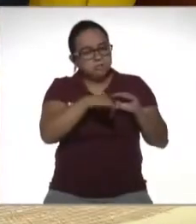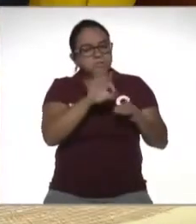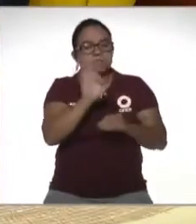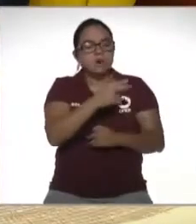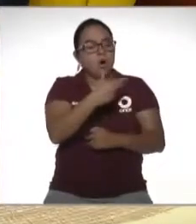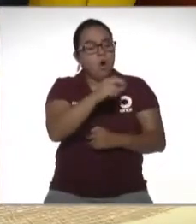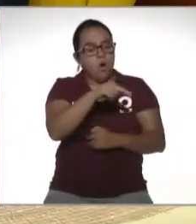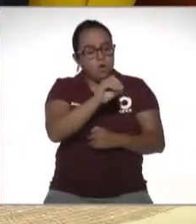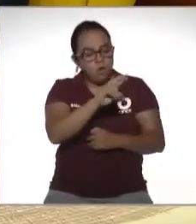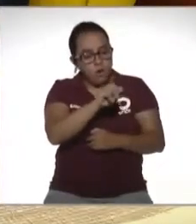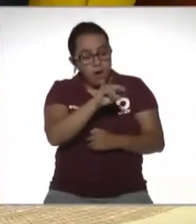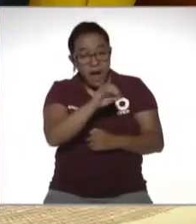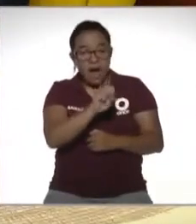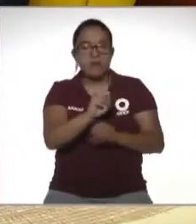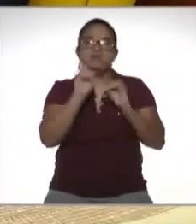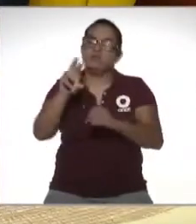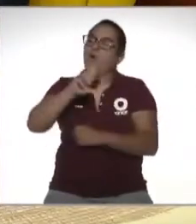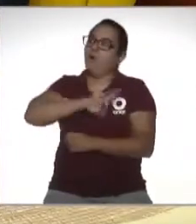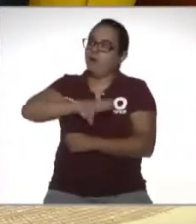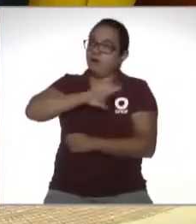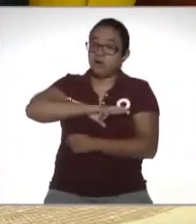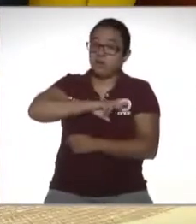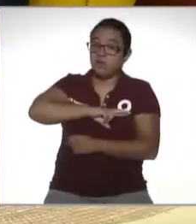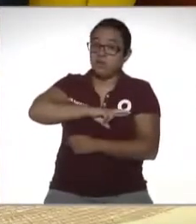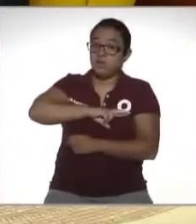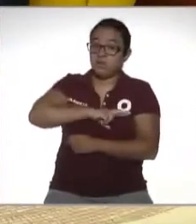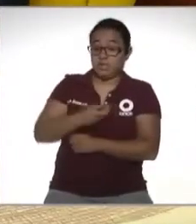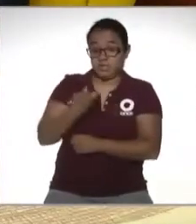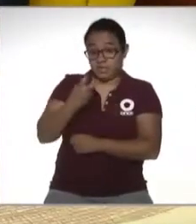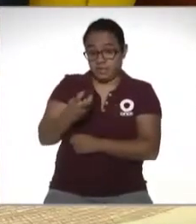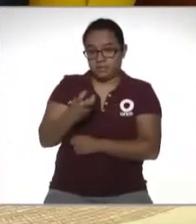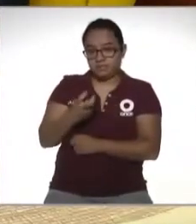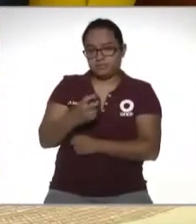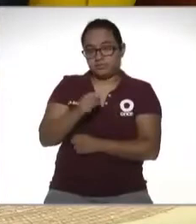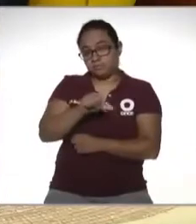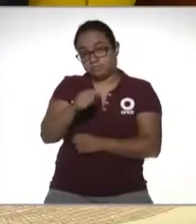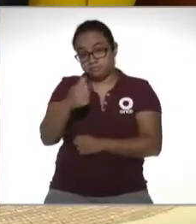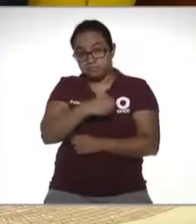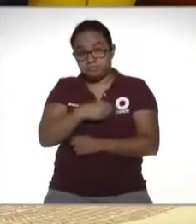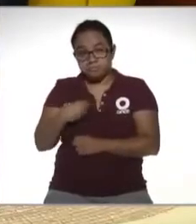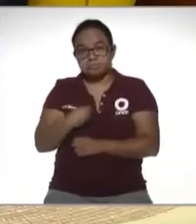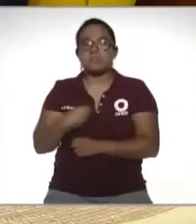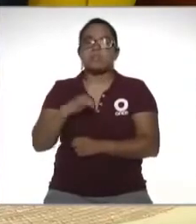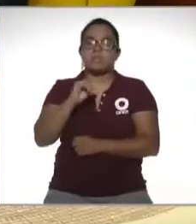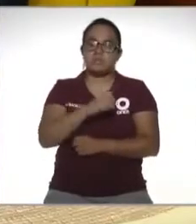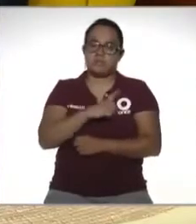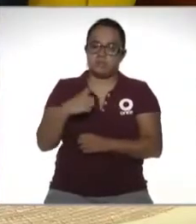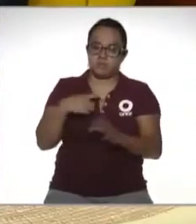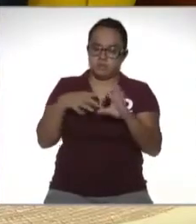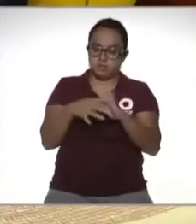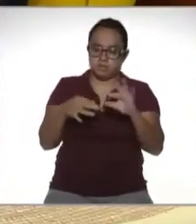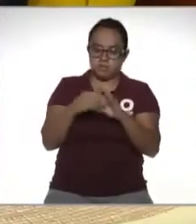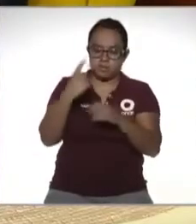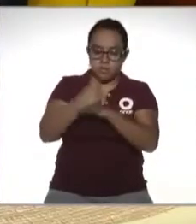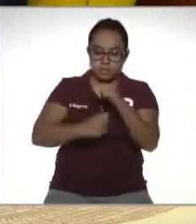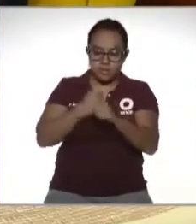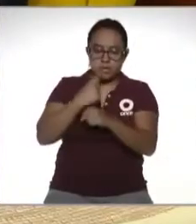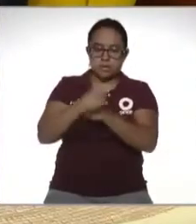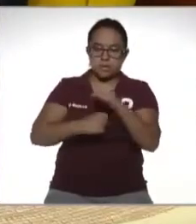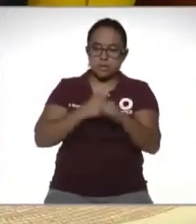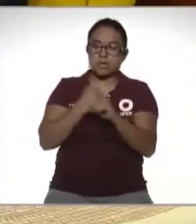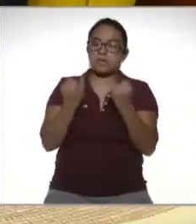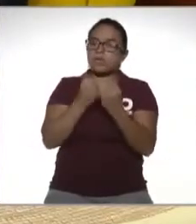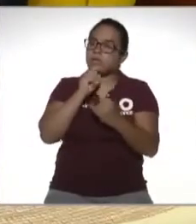honorarios o puede ser arrendamiento esta otra obligación lateral si me obliga entonces a presentar declaración anual a presentar